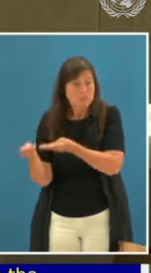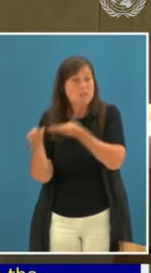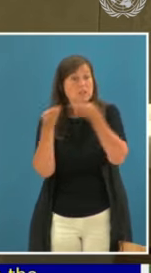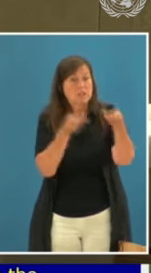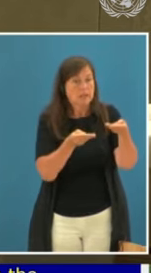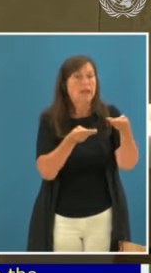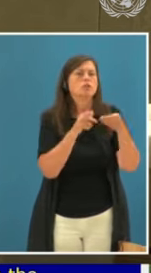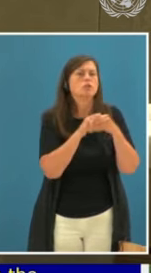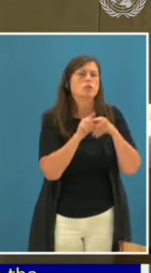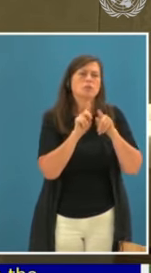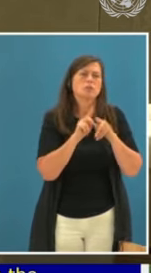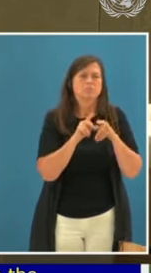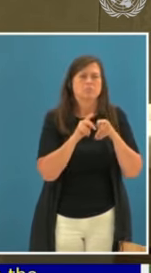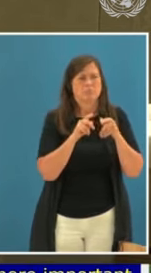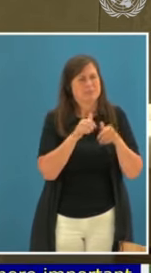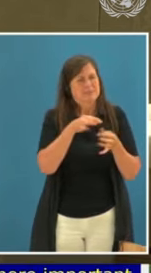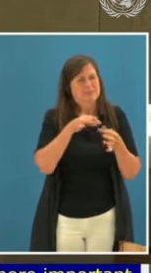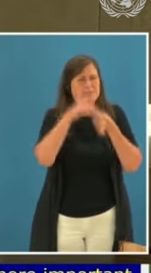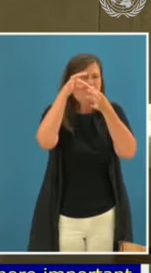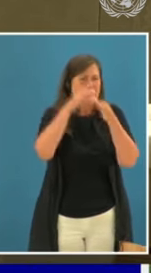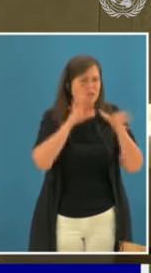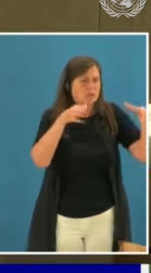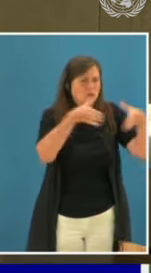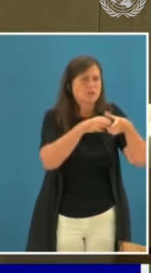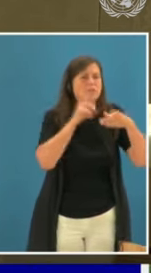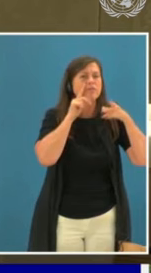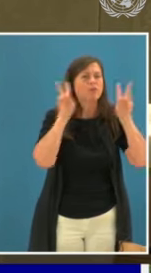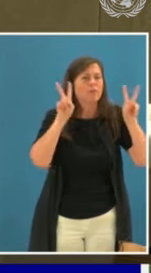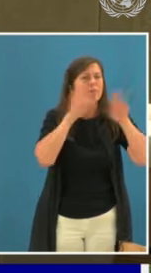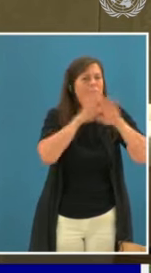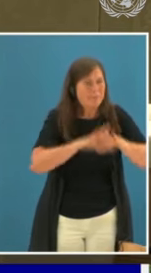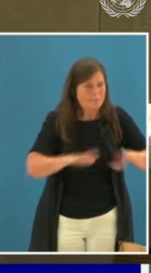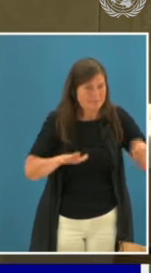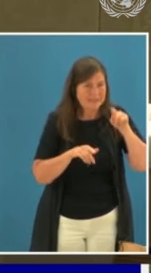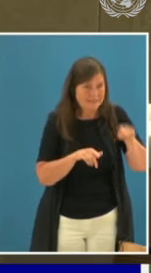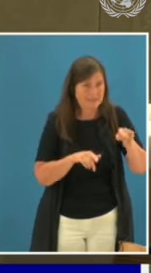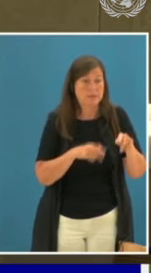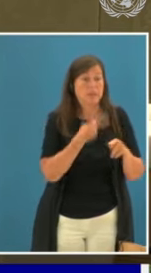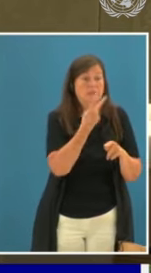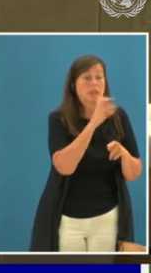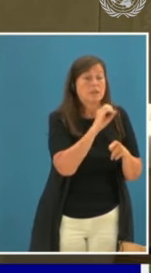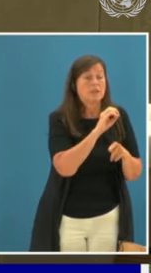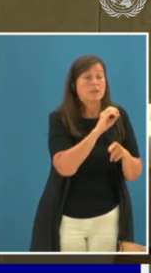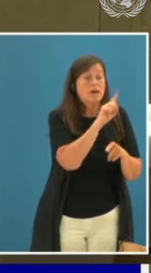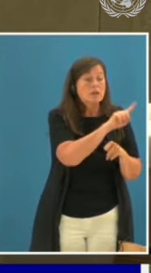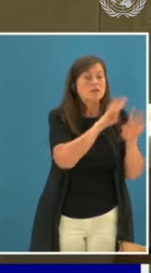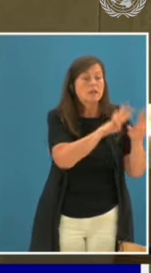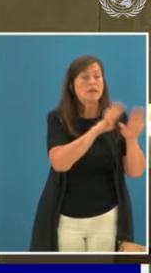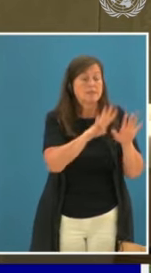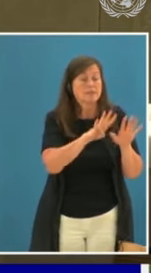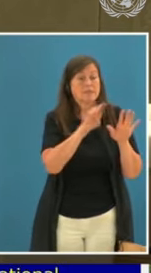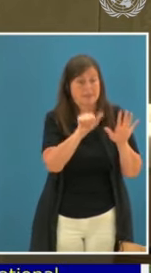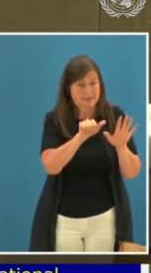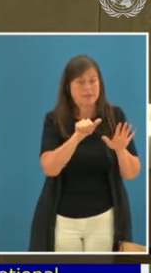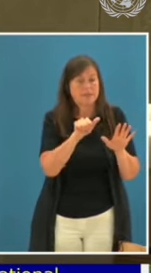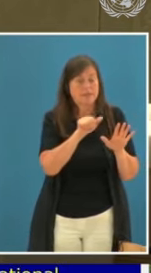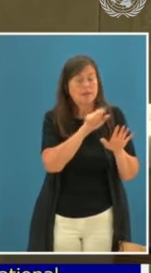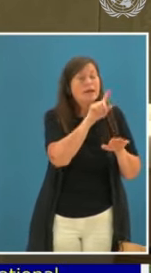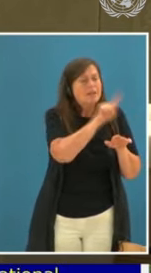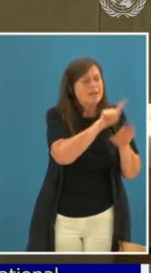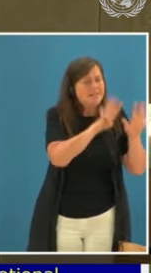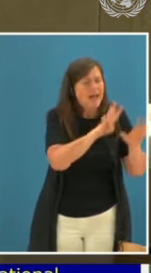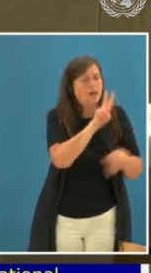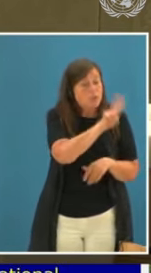1926 y el 2017. Esta cifra ha crecido con decenas de líderes indígenas asesinados dentro de los más de